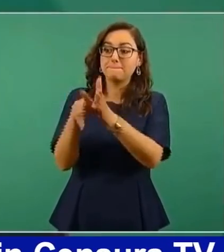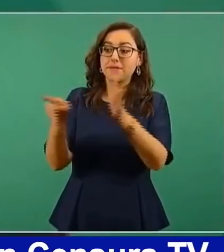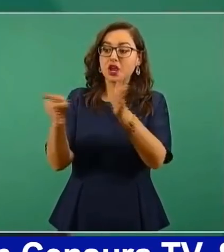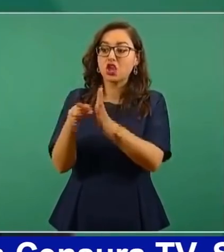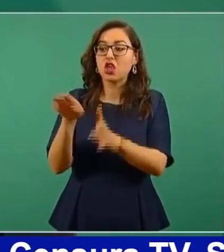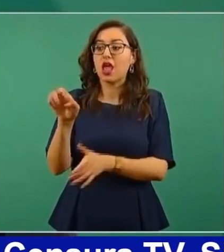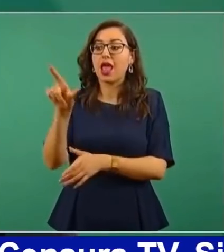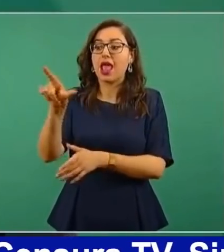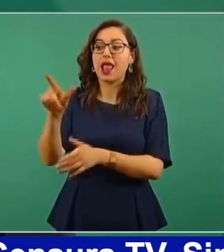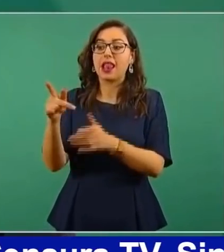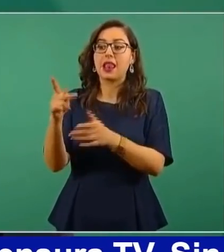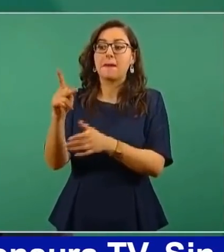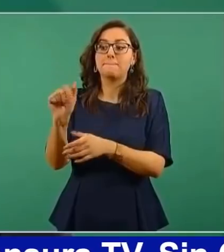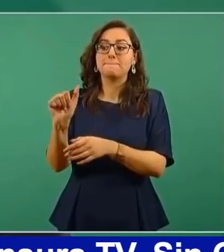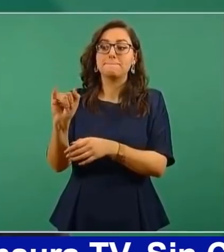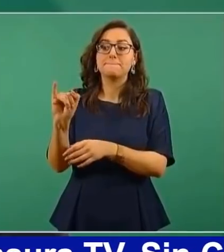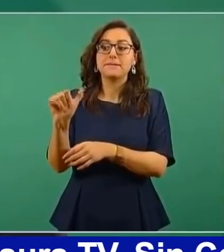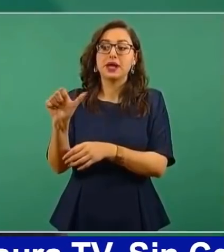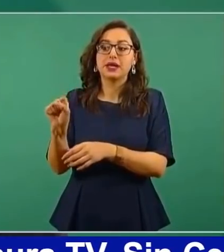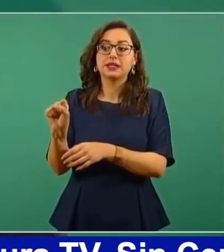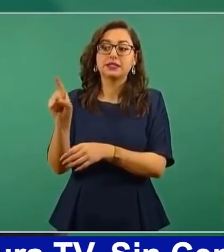estamos en contra del